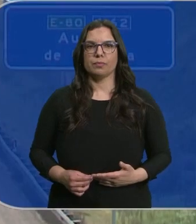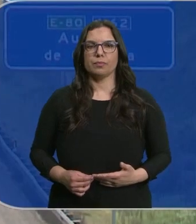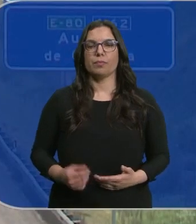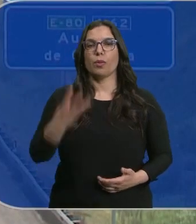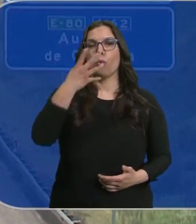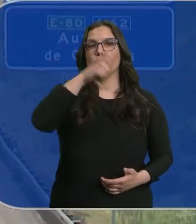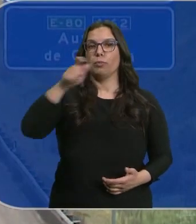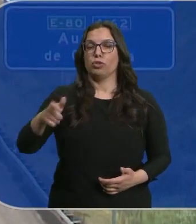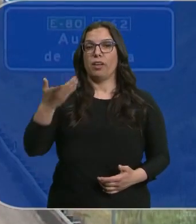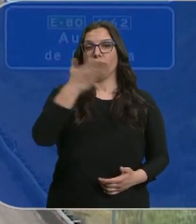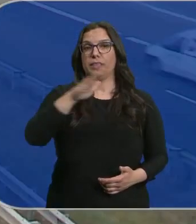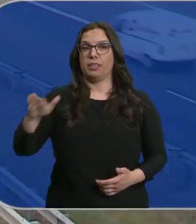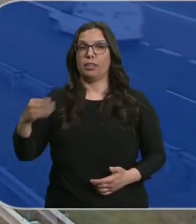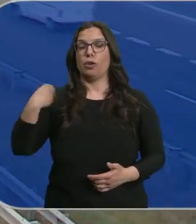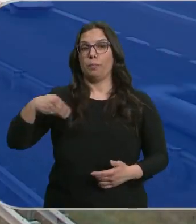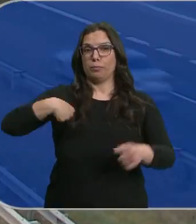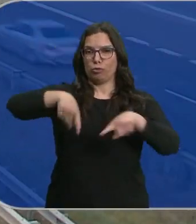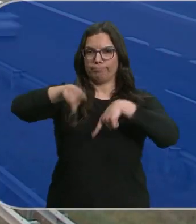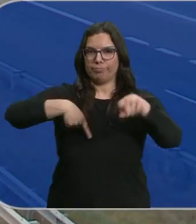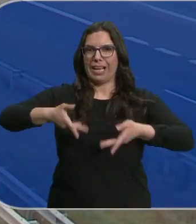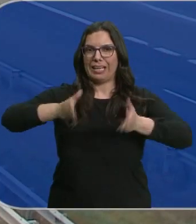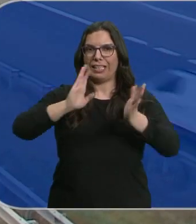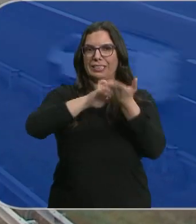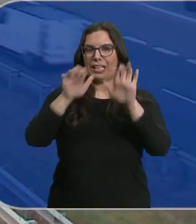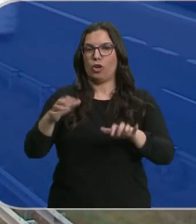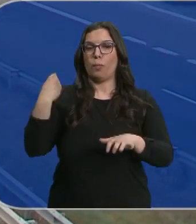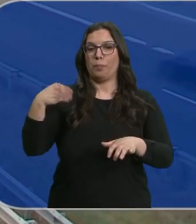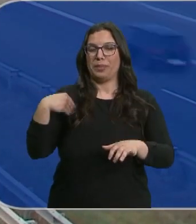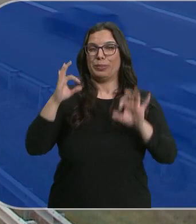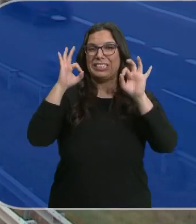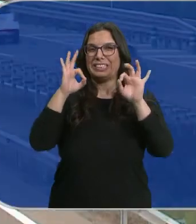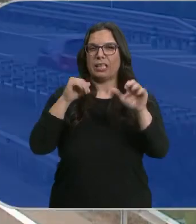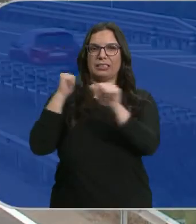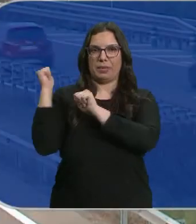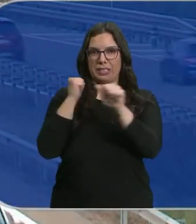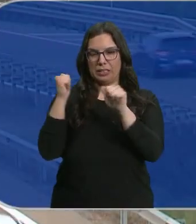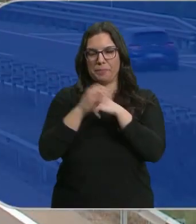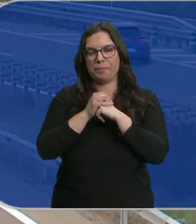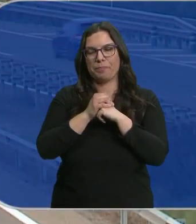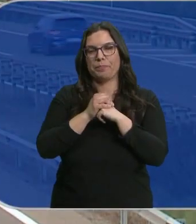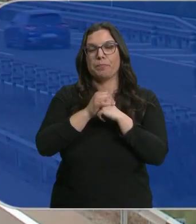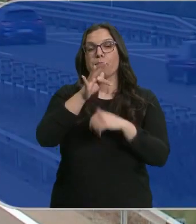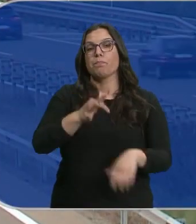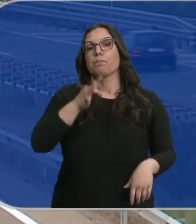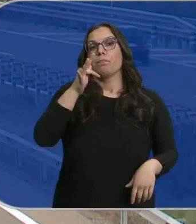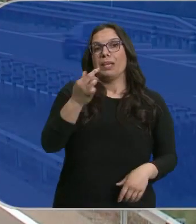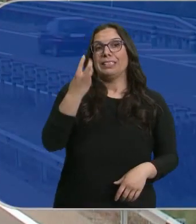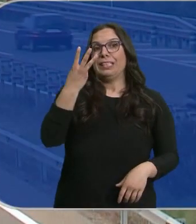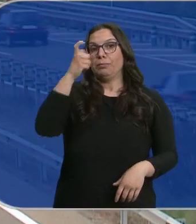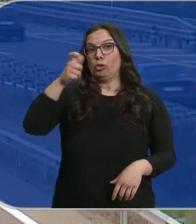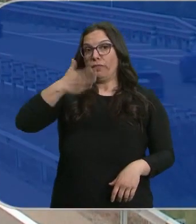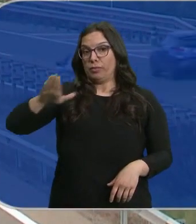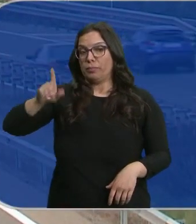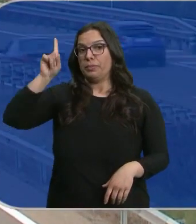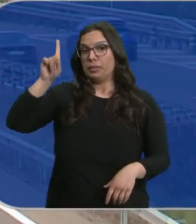Cuatro personas han muerto en las vías interurbanas de Castilla y León durante la operación especial de tráfico de la Semana Santa. A estos hay que sumarle otras tres